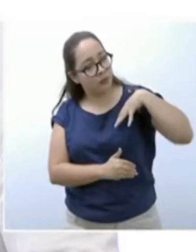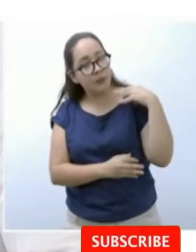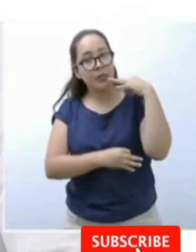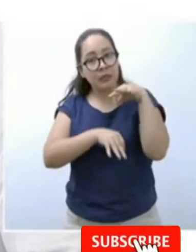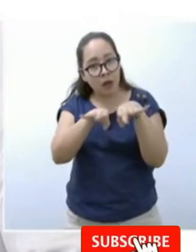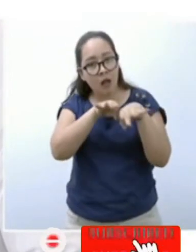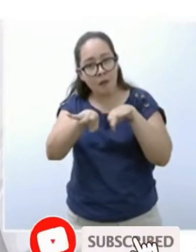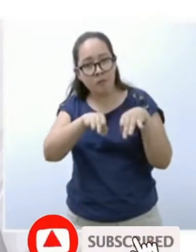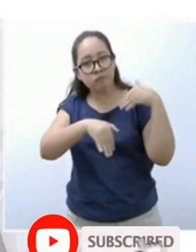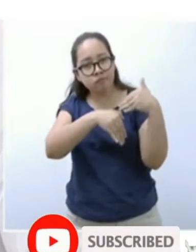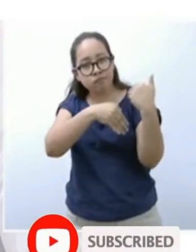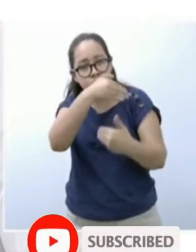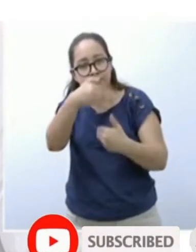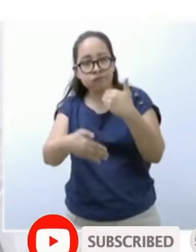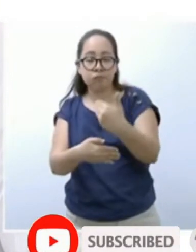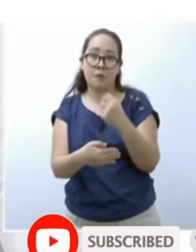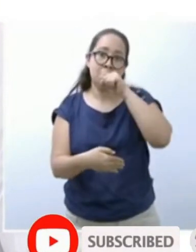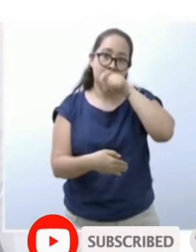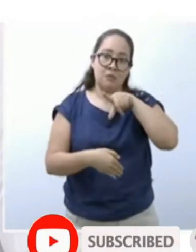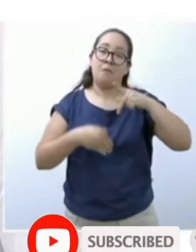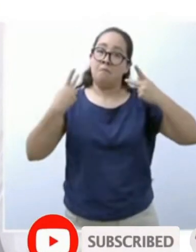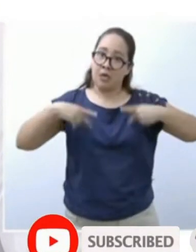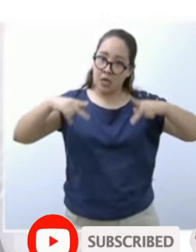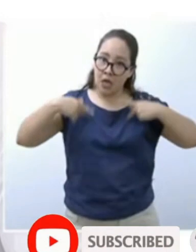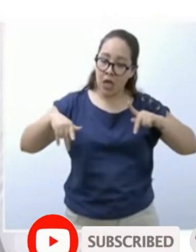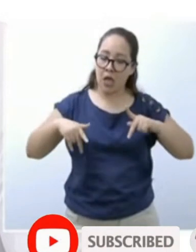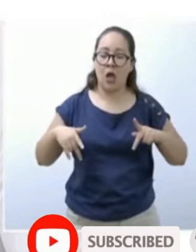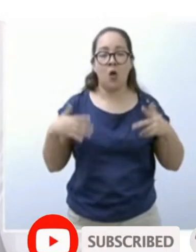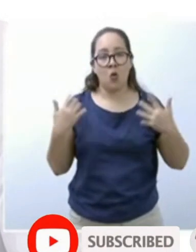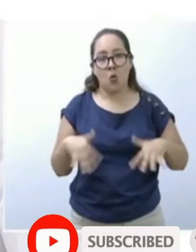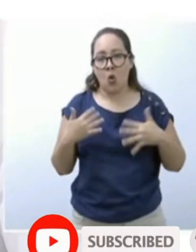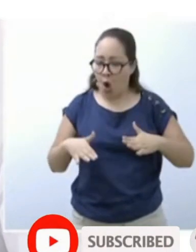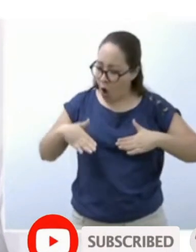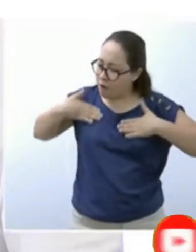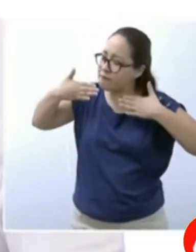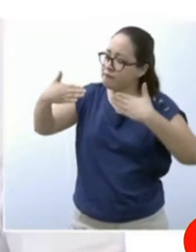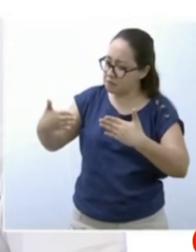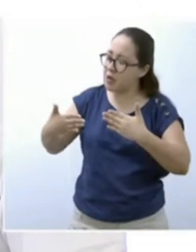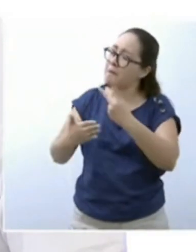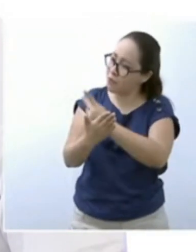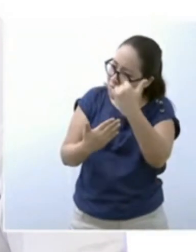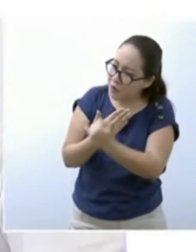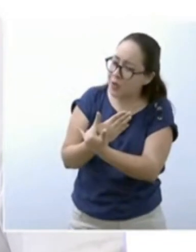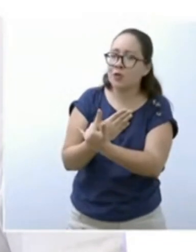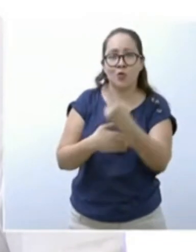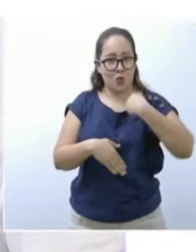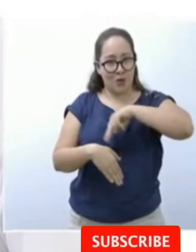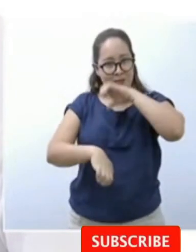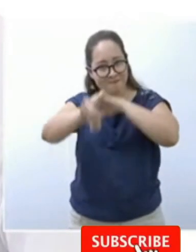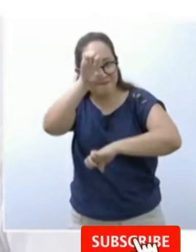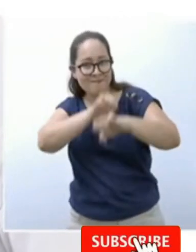de mucha gente, y la confianza generada por este proyecto en nuestra empresa, en nuestra casa matriz,